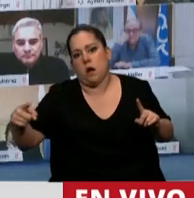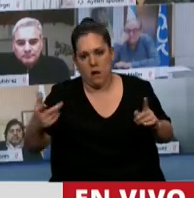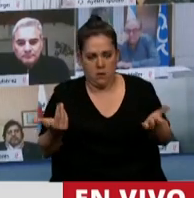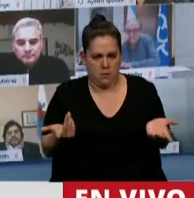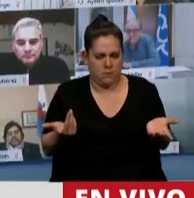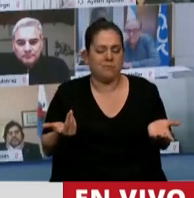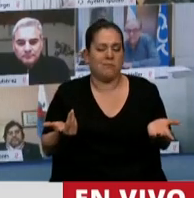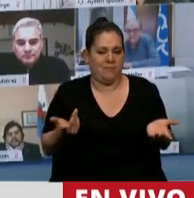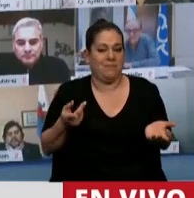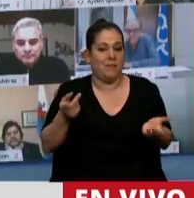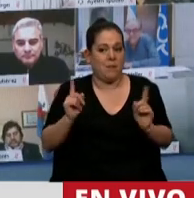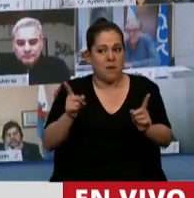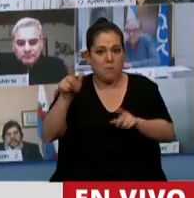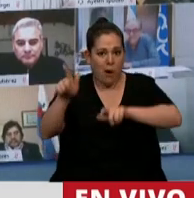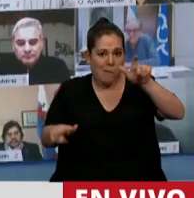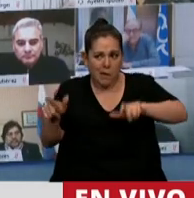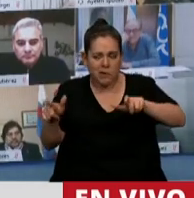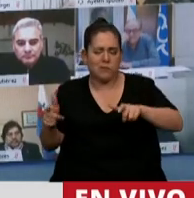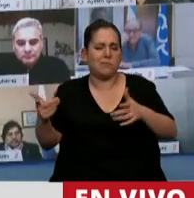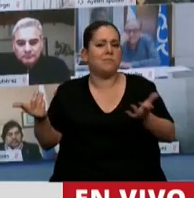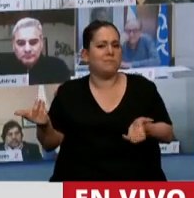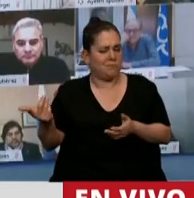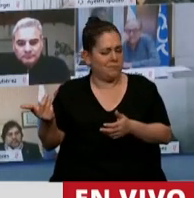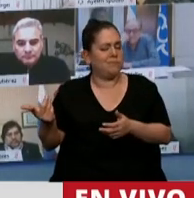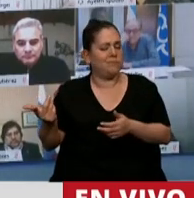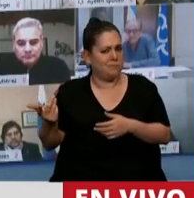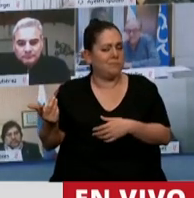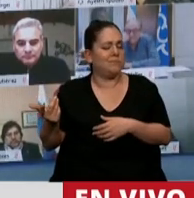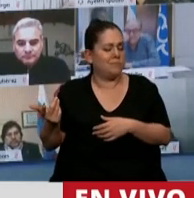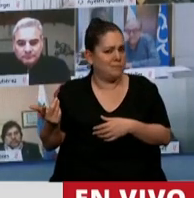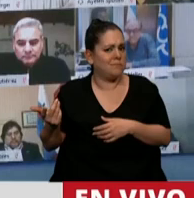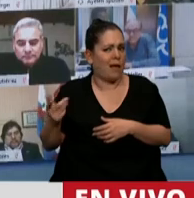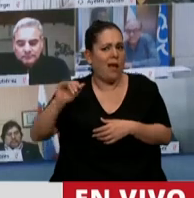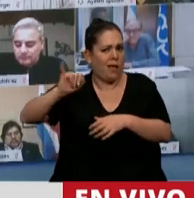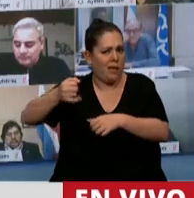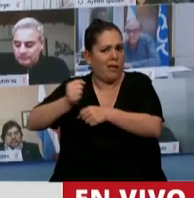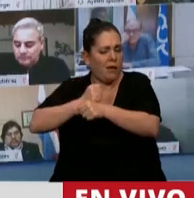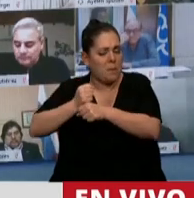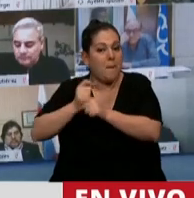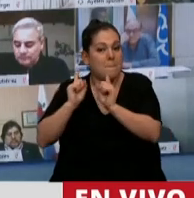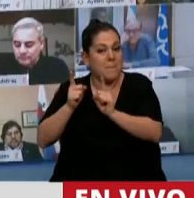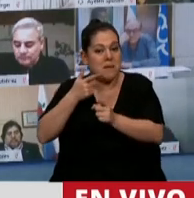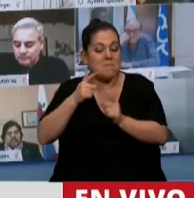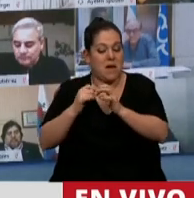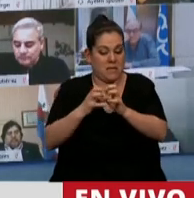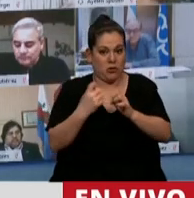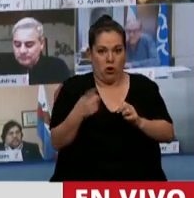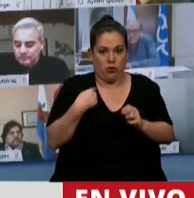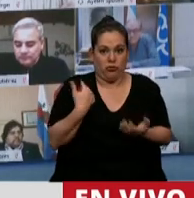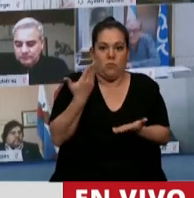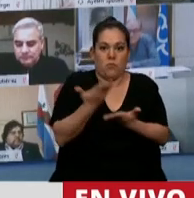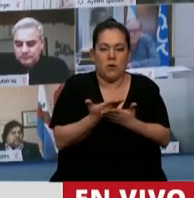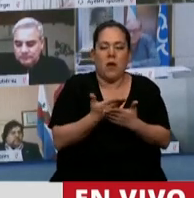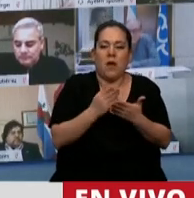Entonces, compraron eso. Y acá viene lo curioso, esa misma sesión, un diputado nuestro, alguien lo recordó,